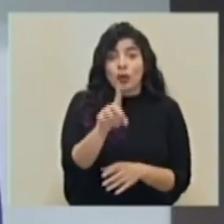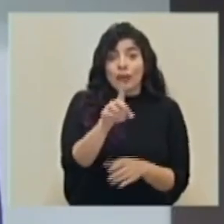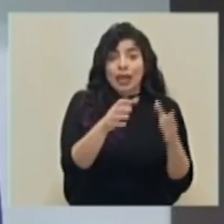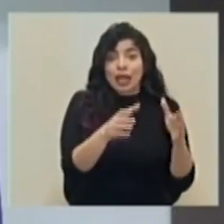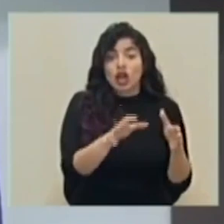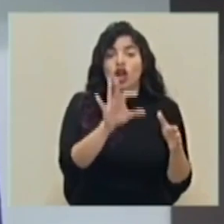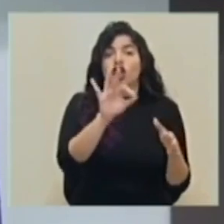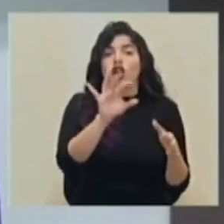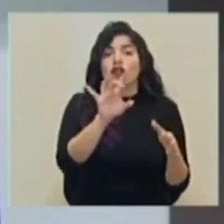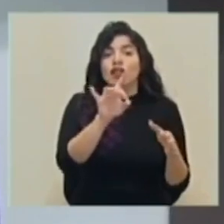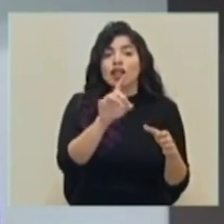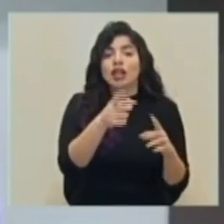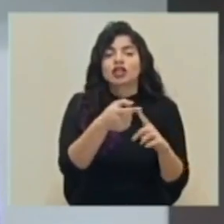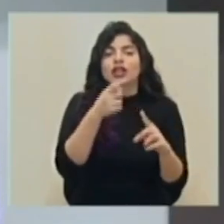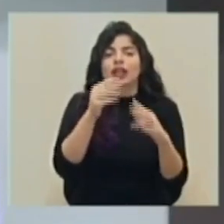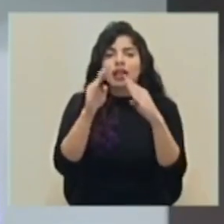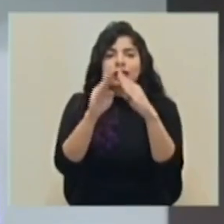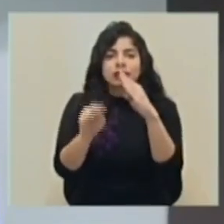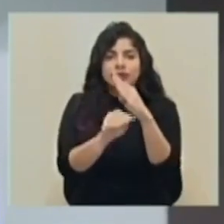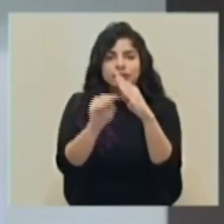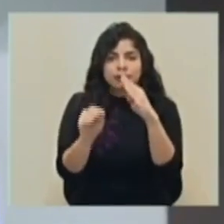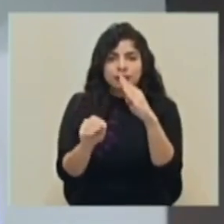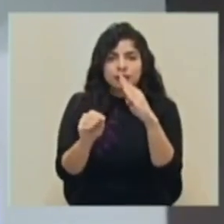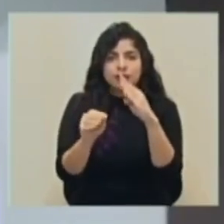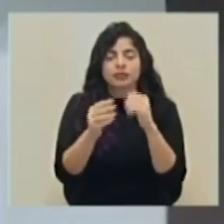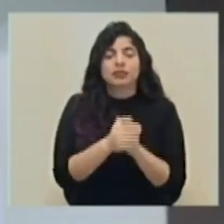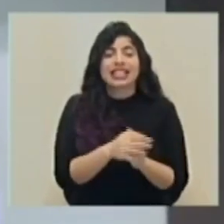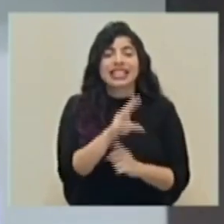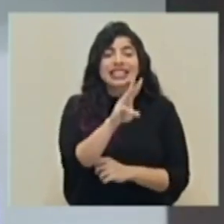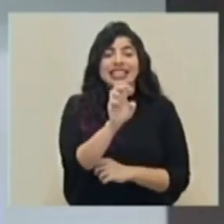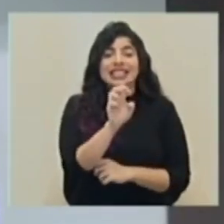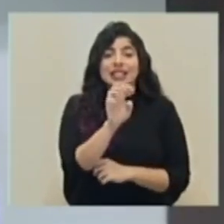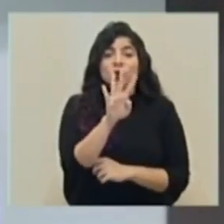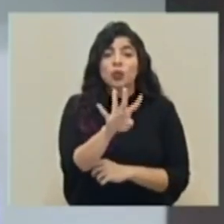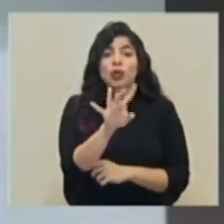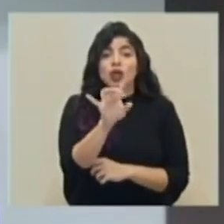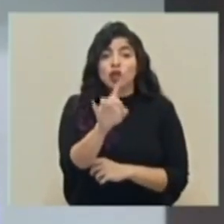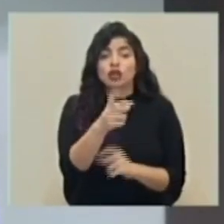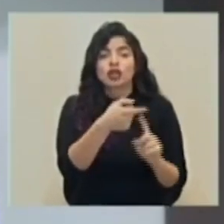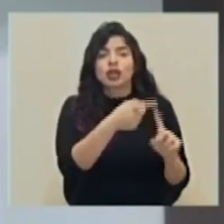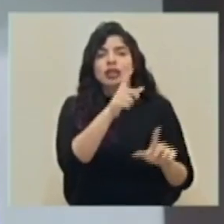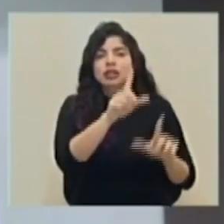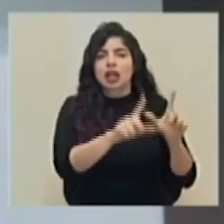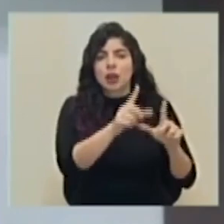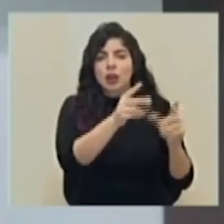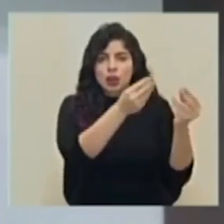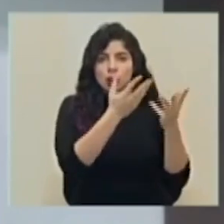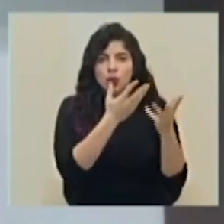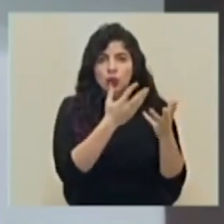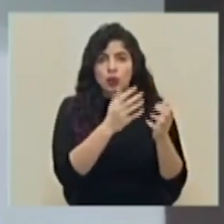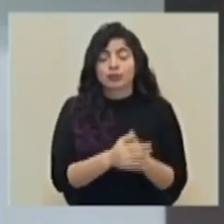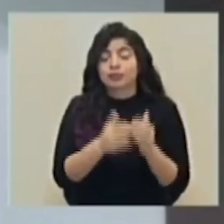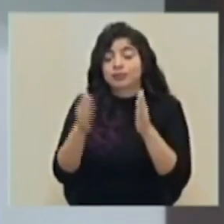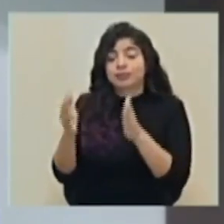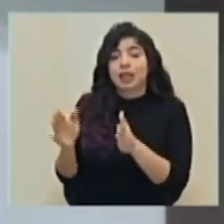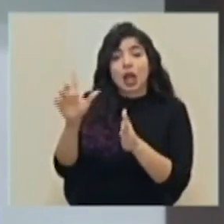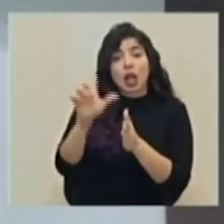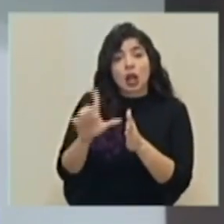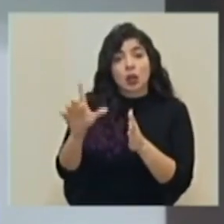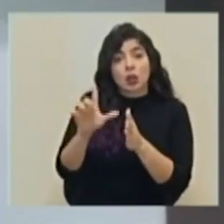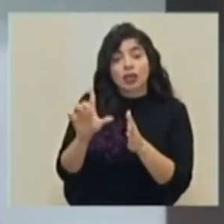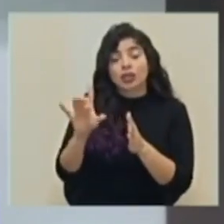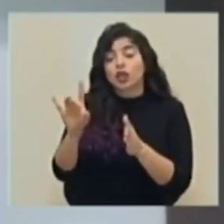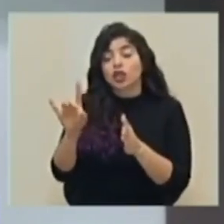noventa y ocho fueron diagnosticados por nexo epidemiológico y seiscientos cuarenta y ocho por laboratorio. En el caso del lunes,